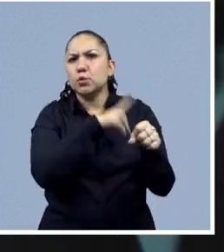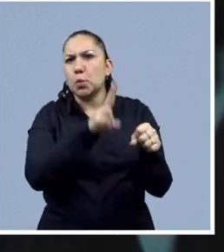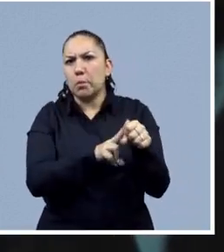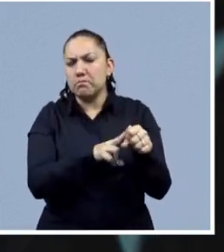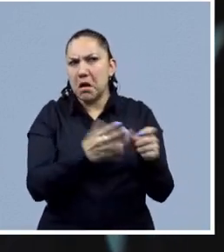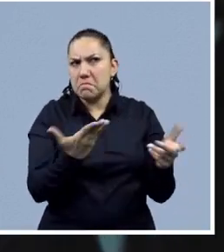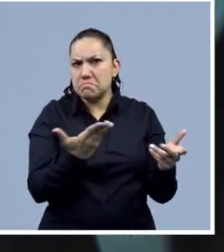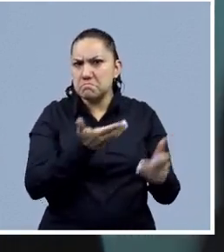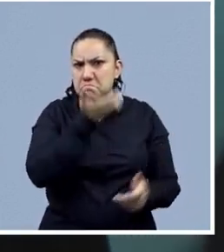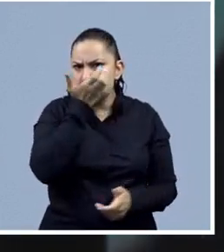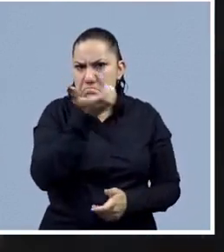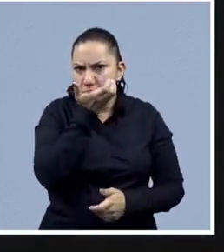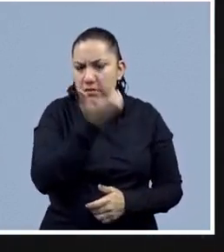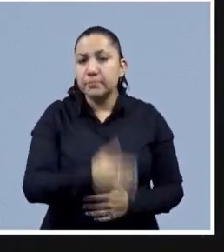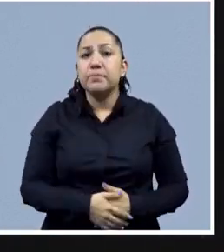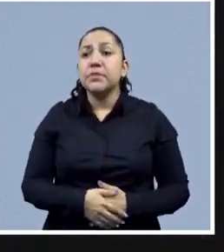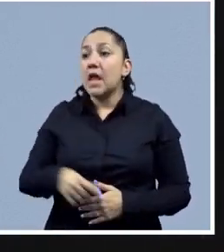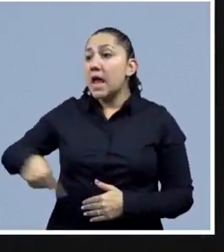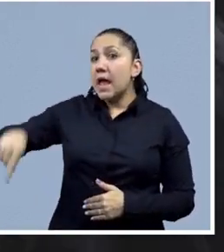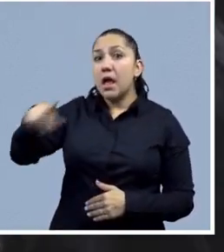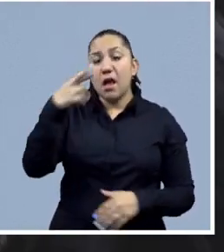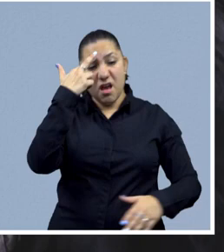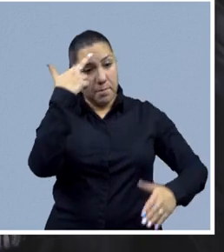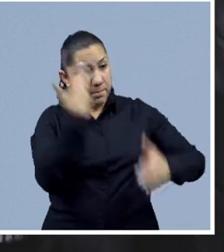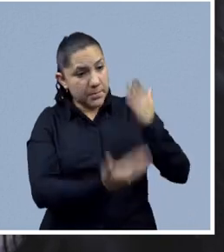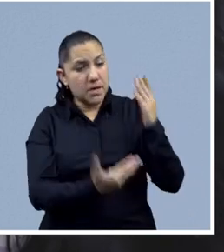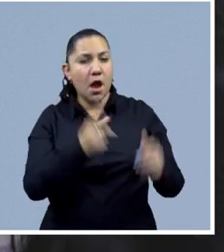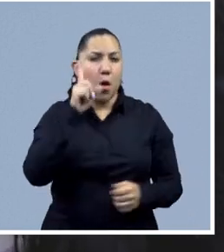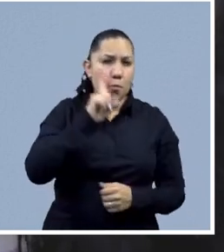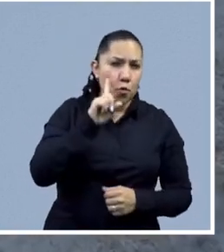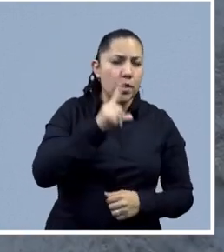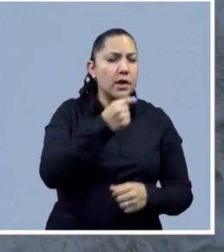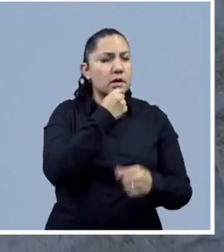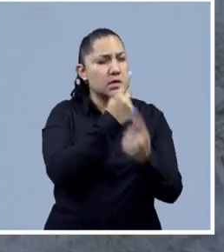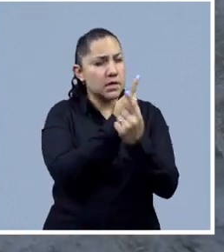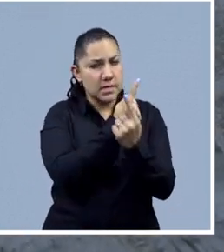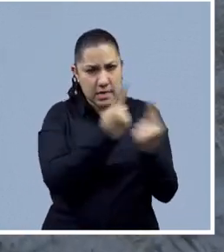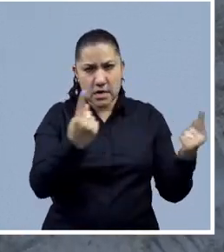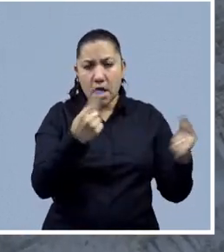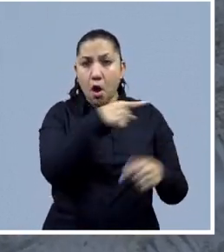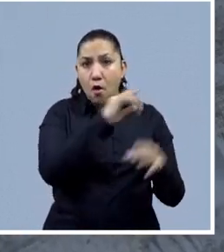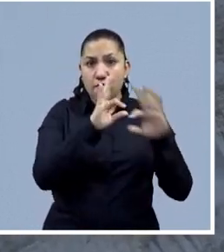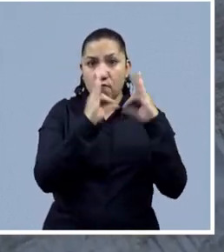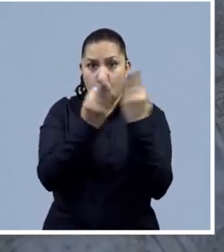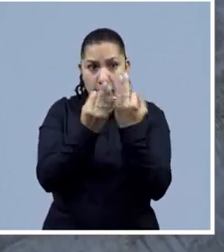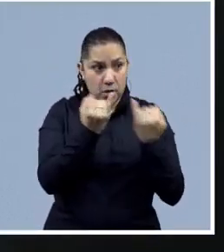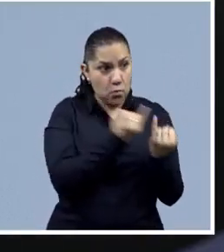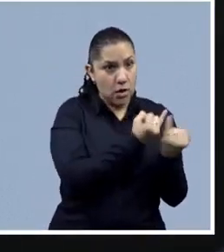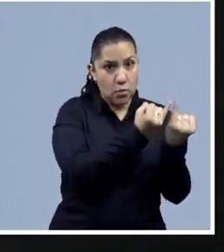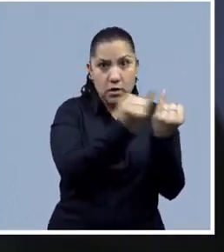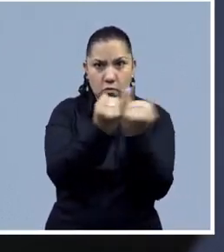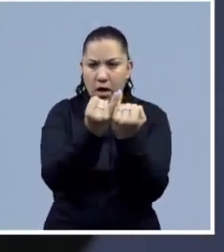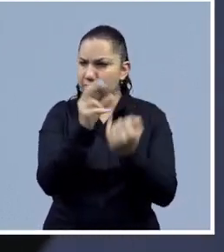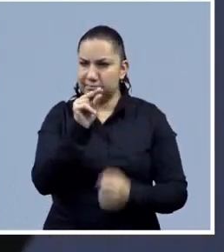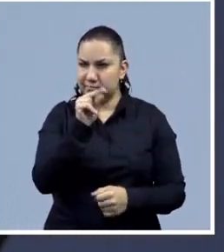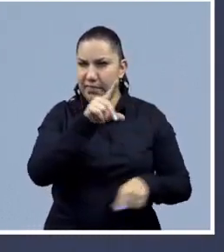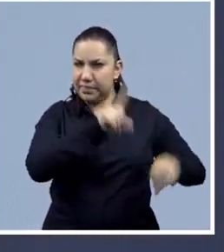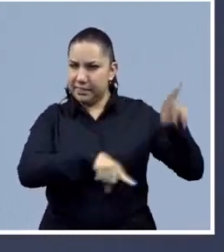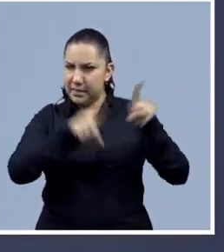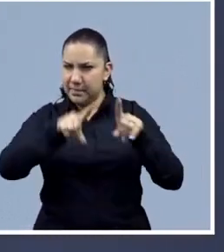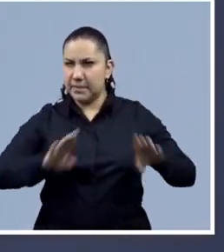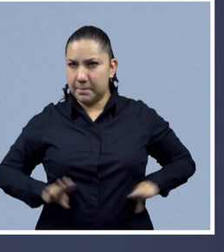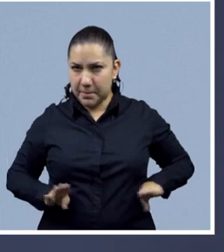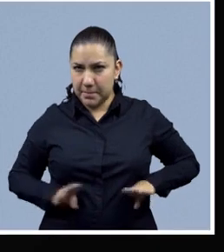La violencia en contra de las mujeres y las niñas no es uniforme, se manifiesta de formas distintas según el contexto social en el que se encuentran.